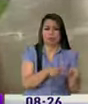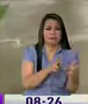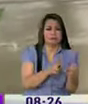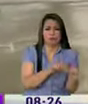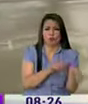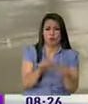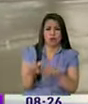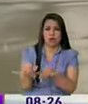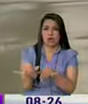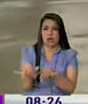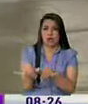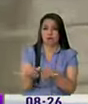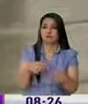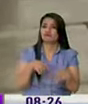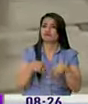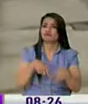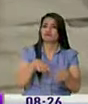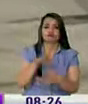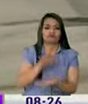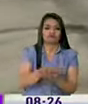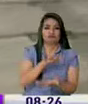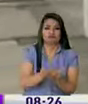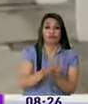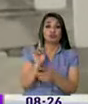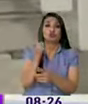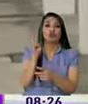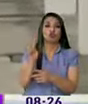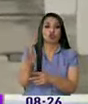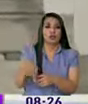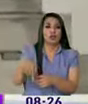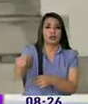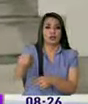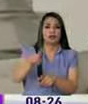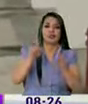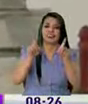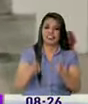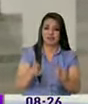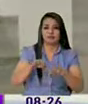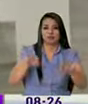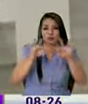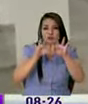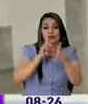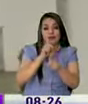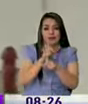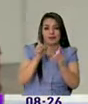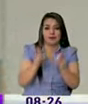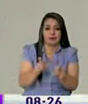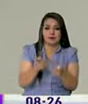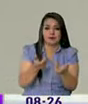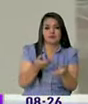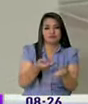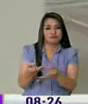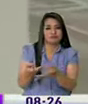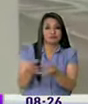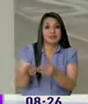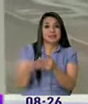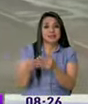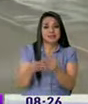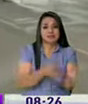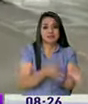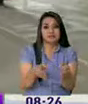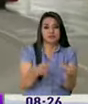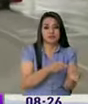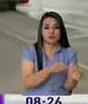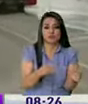que en ese momento funciona. Los ciudadanos deben ser conscientes de que van a tener una demora adicional de